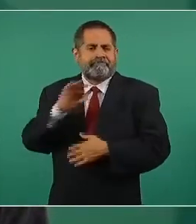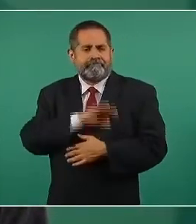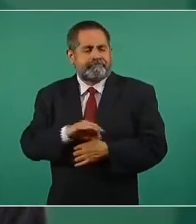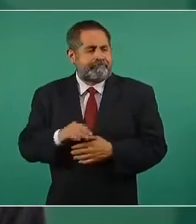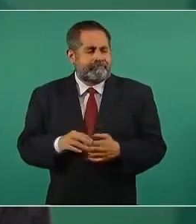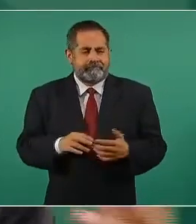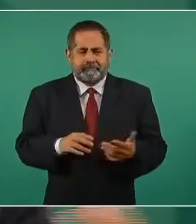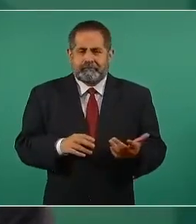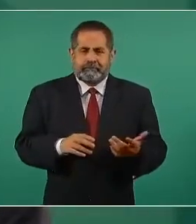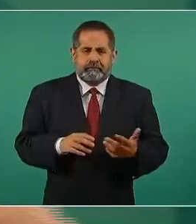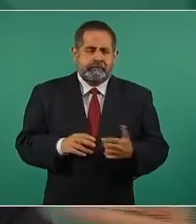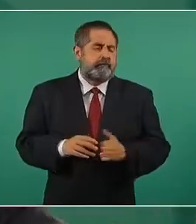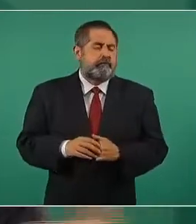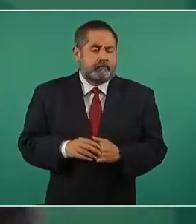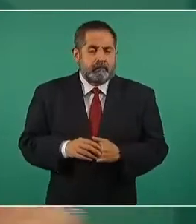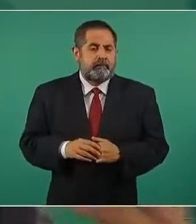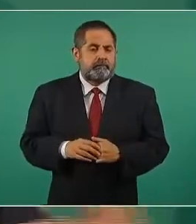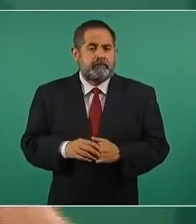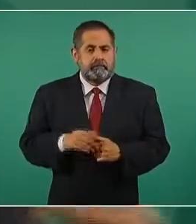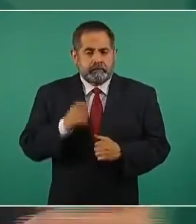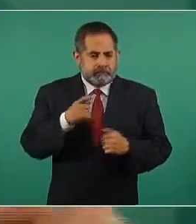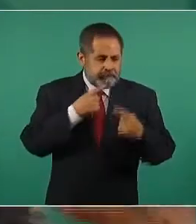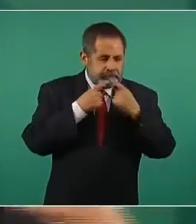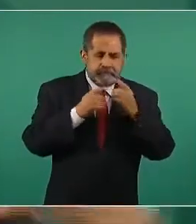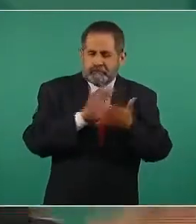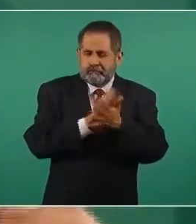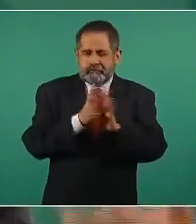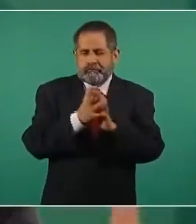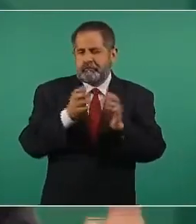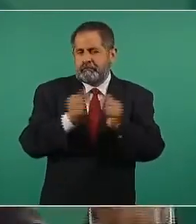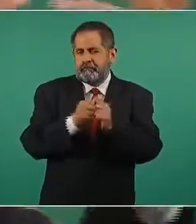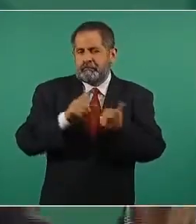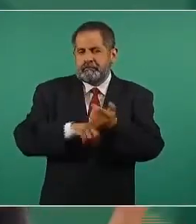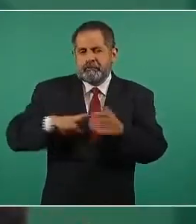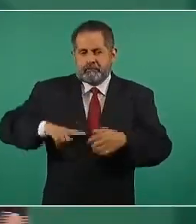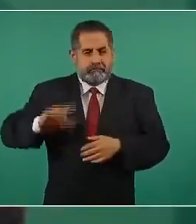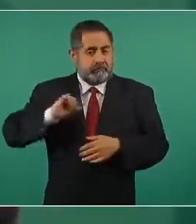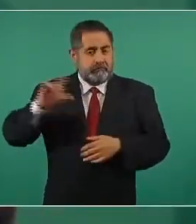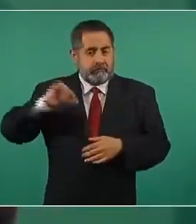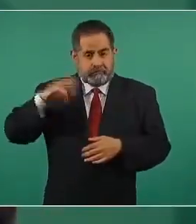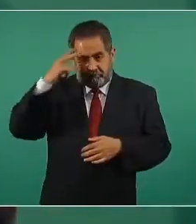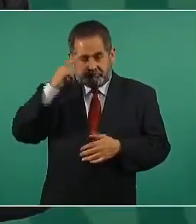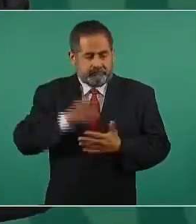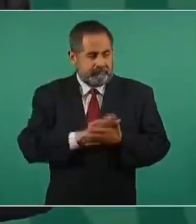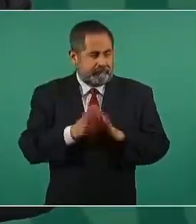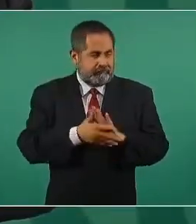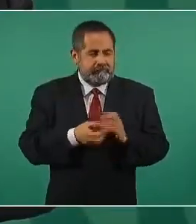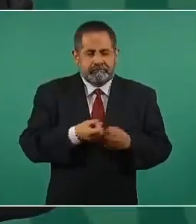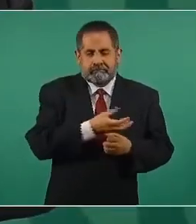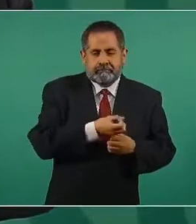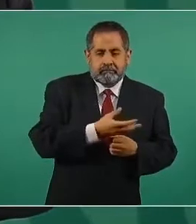y por los enjuagues que tenían con funcionarios mexicanos,